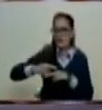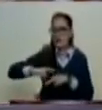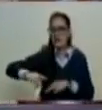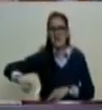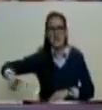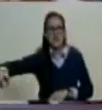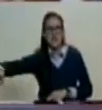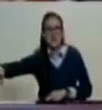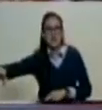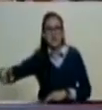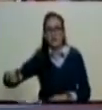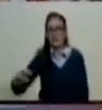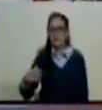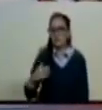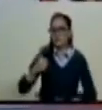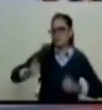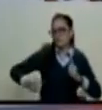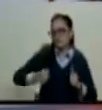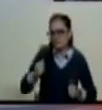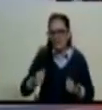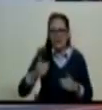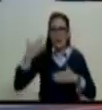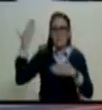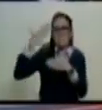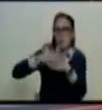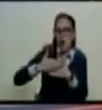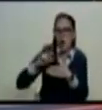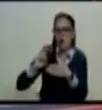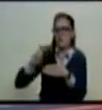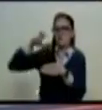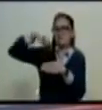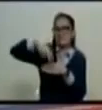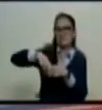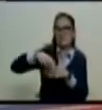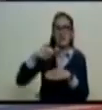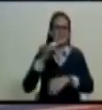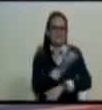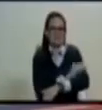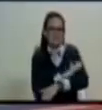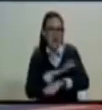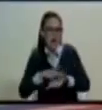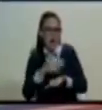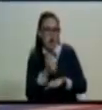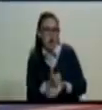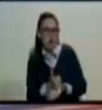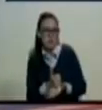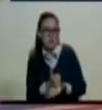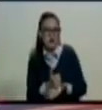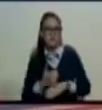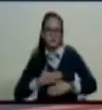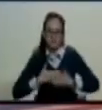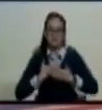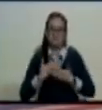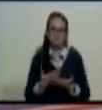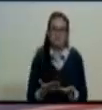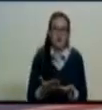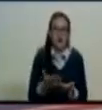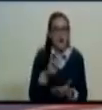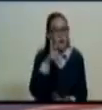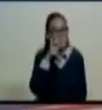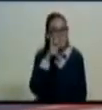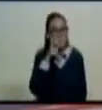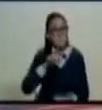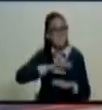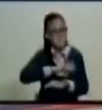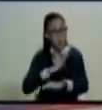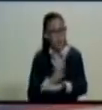ríos, que se abalanzó y superó los cercos del fascismo y de la violencia para expresarse en el poder